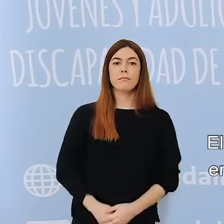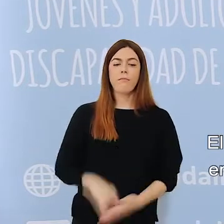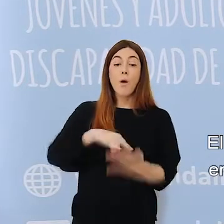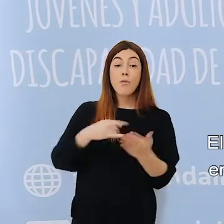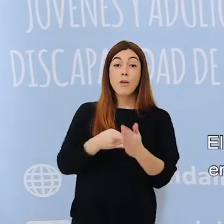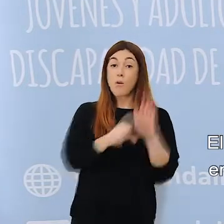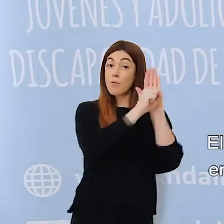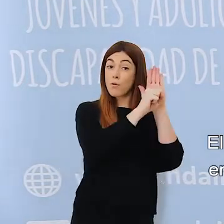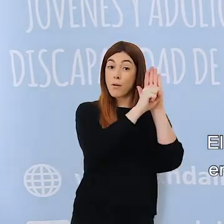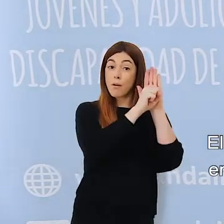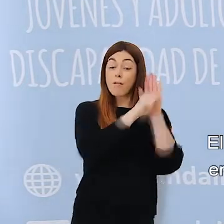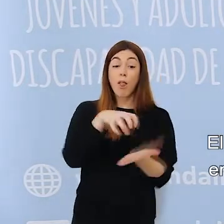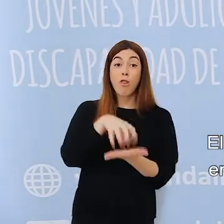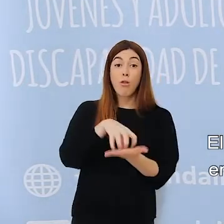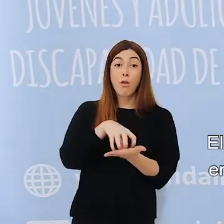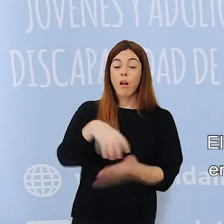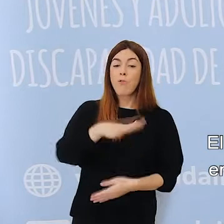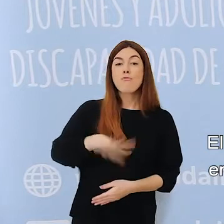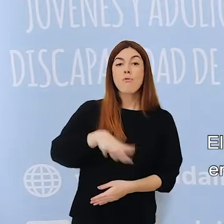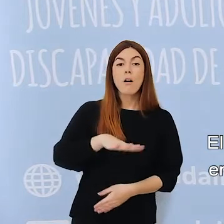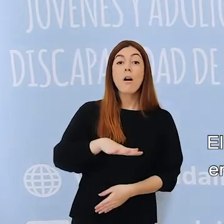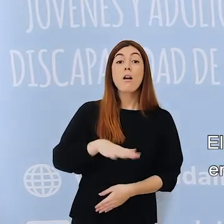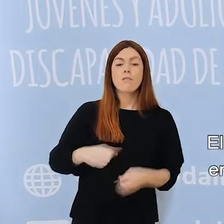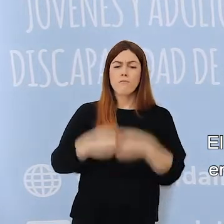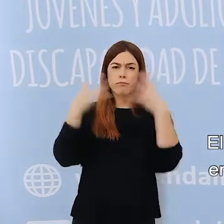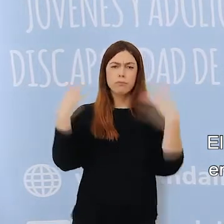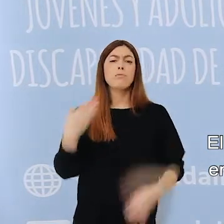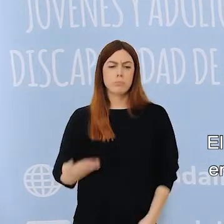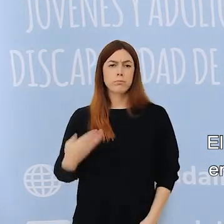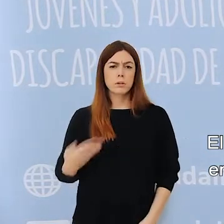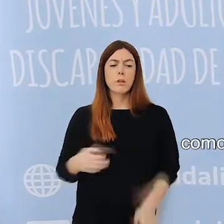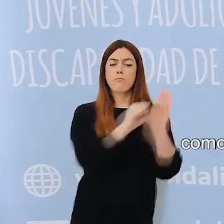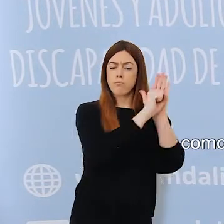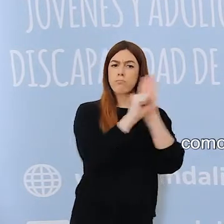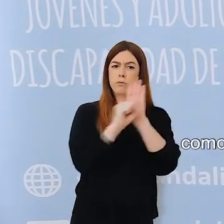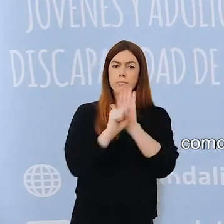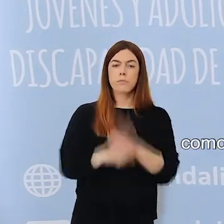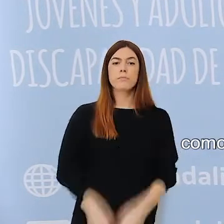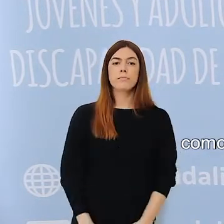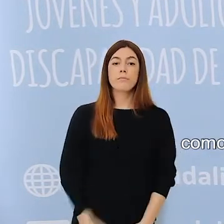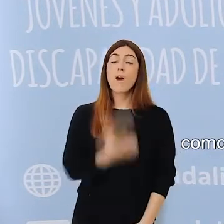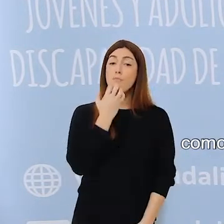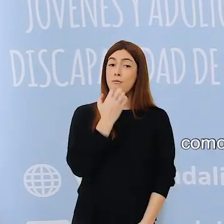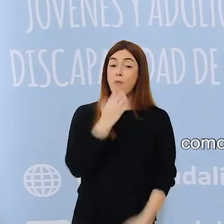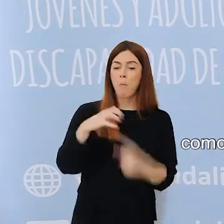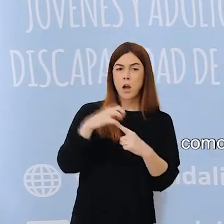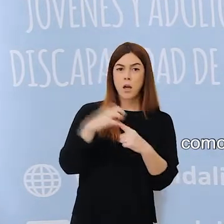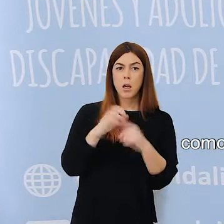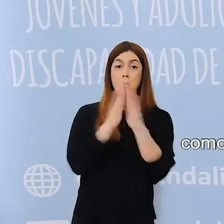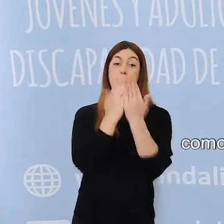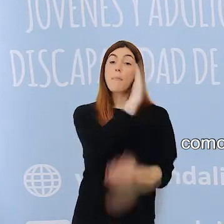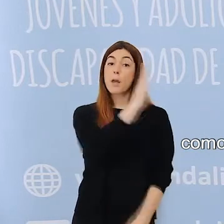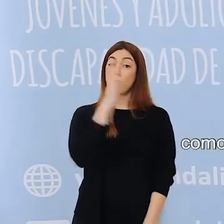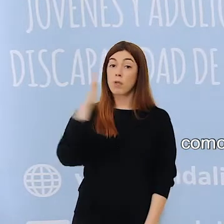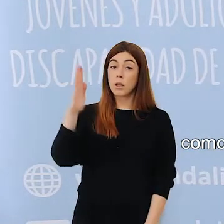consistido en colocar pictogramas en los lugares más importantes de la ciudad, como en parques, en hospitales, en